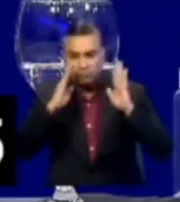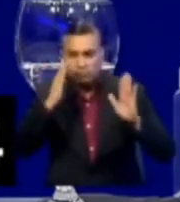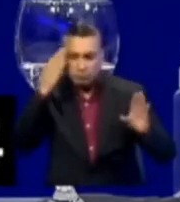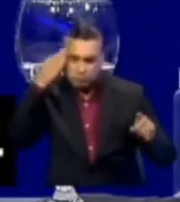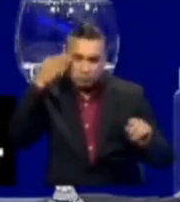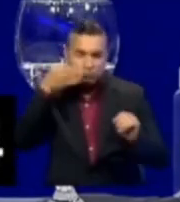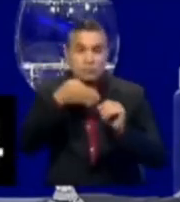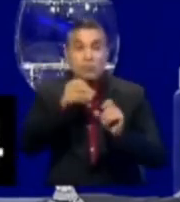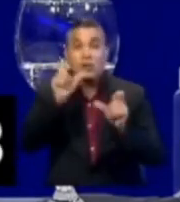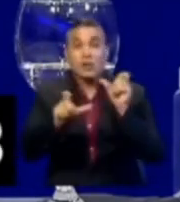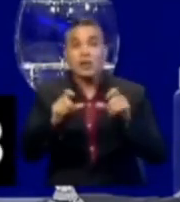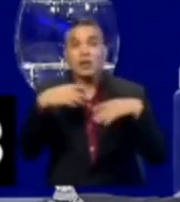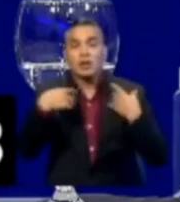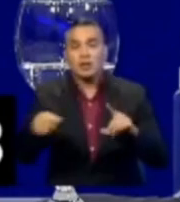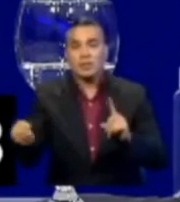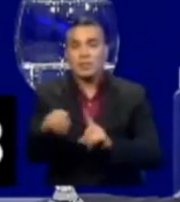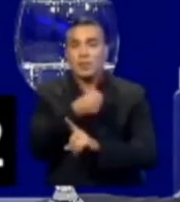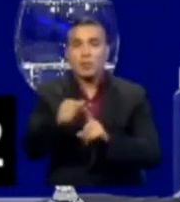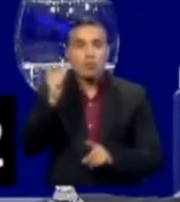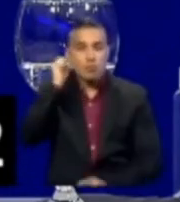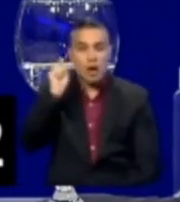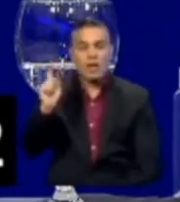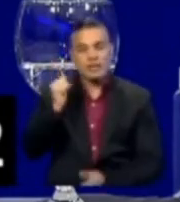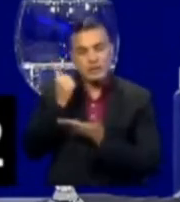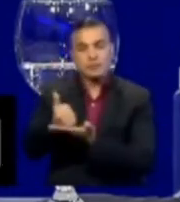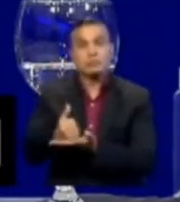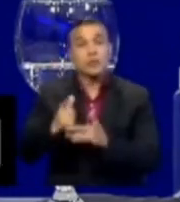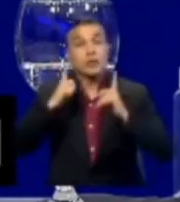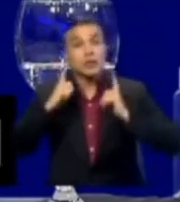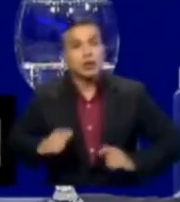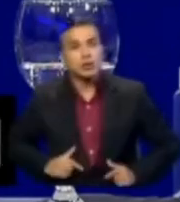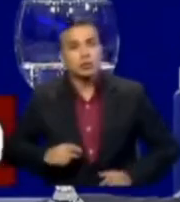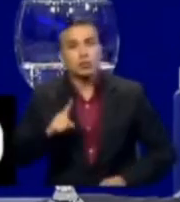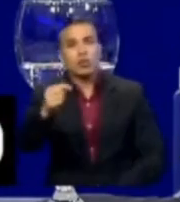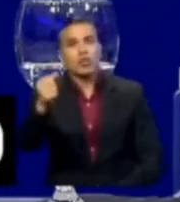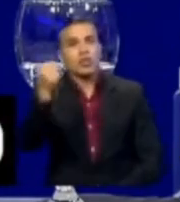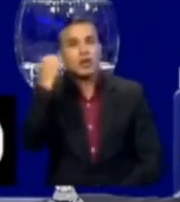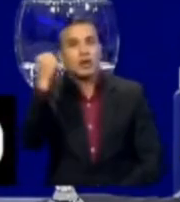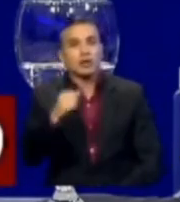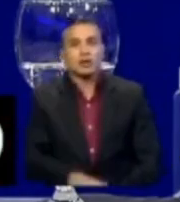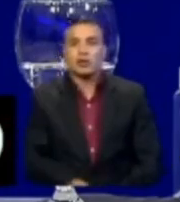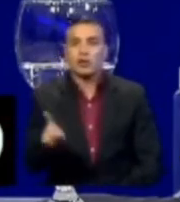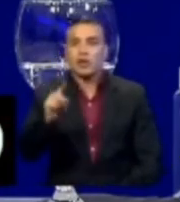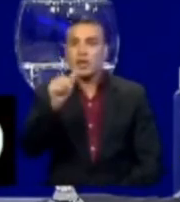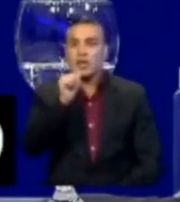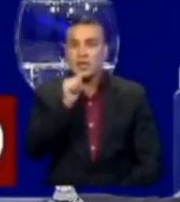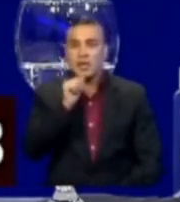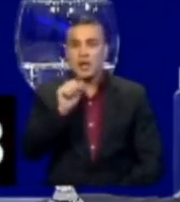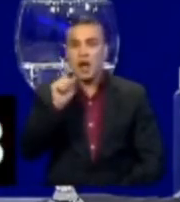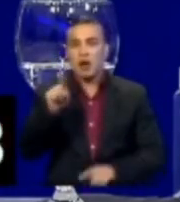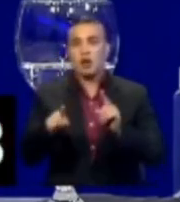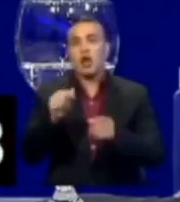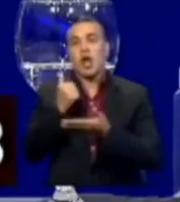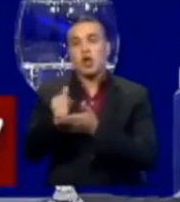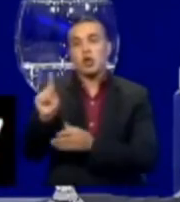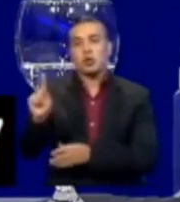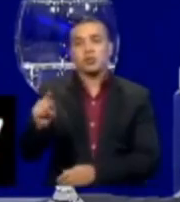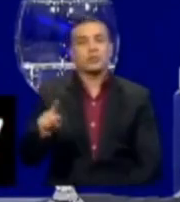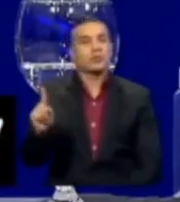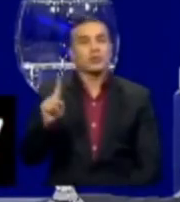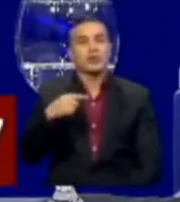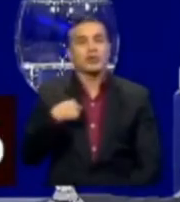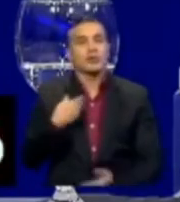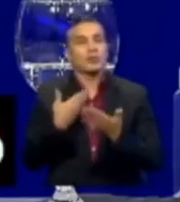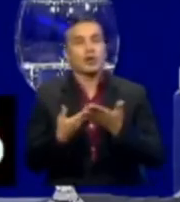de derechos a las víctimas de la violencia de género. La salud es un derecho, no un privilegio de pocos. No queremos